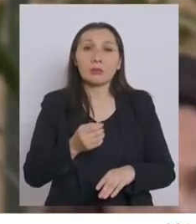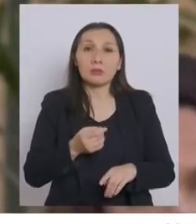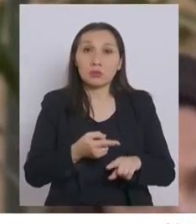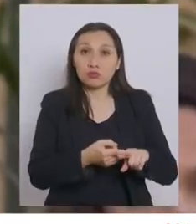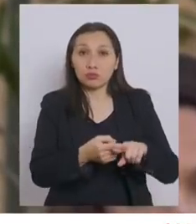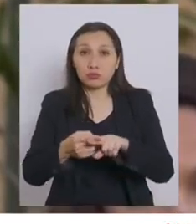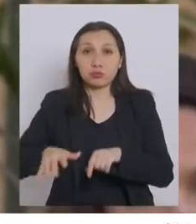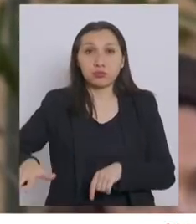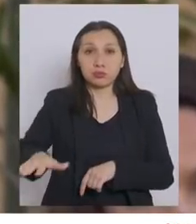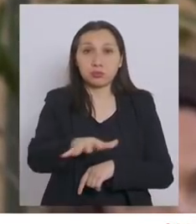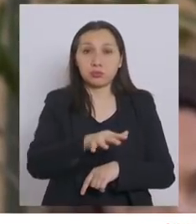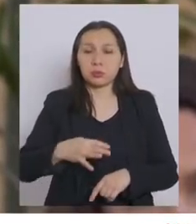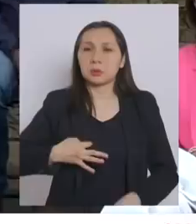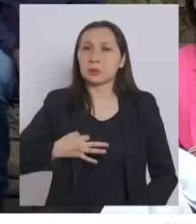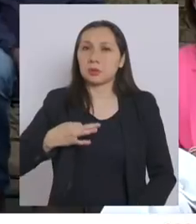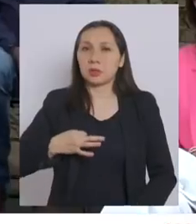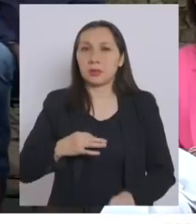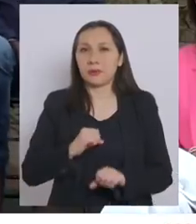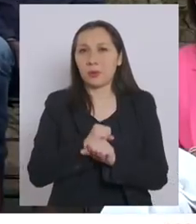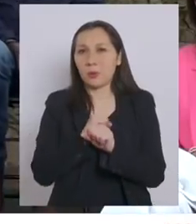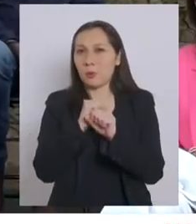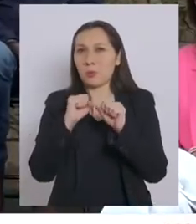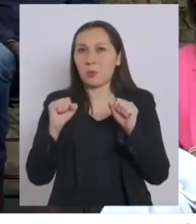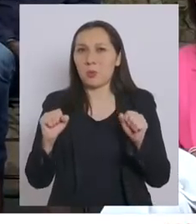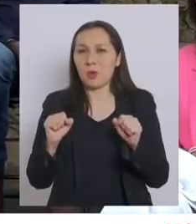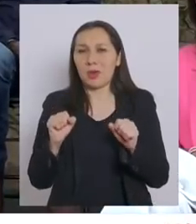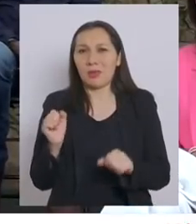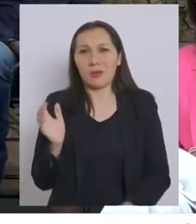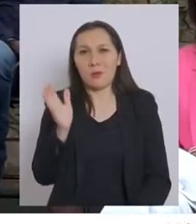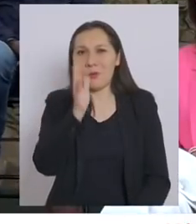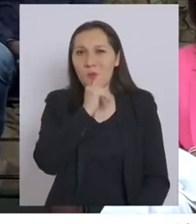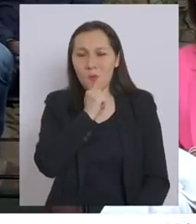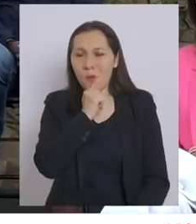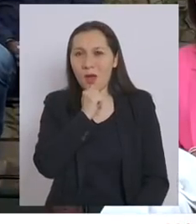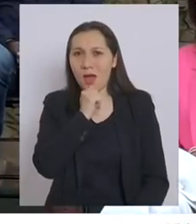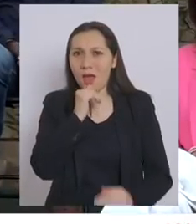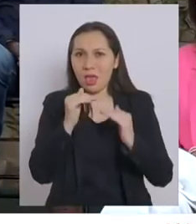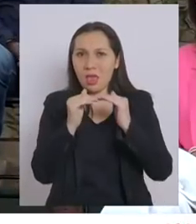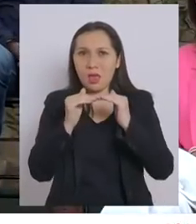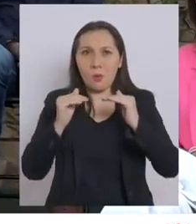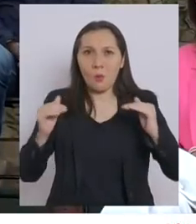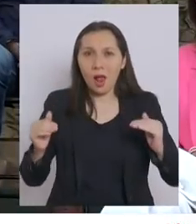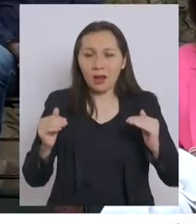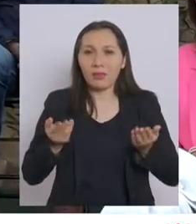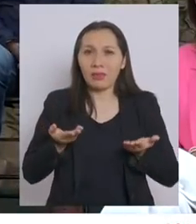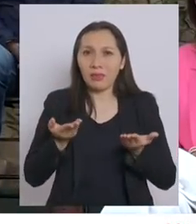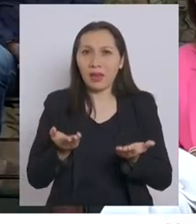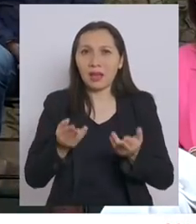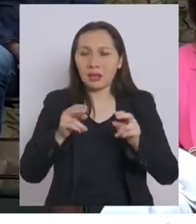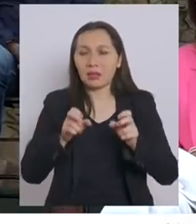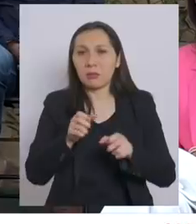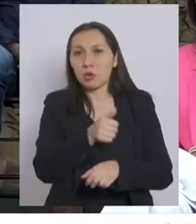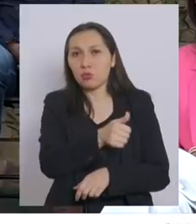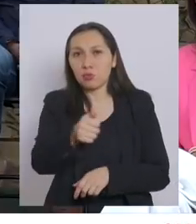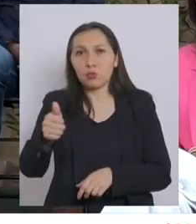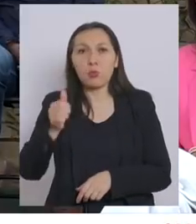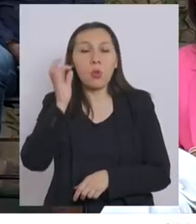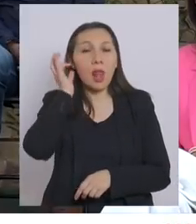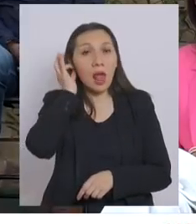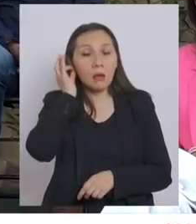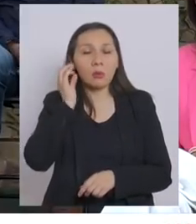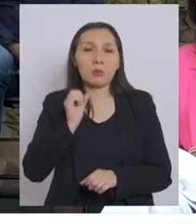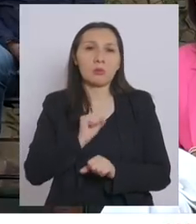civilizada no puede no contar con el aporte en igualdad de condiciones de todas sus mujeres